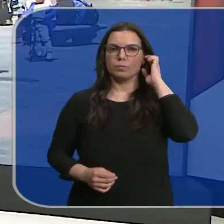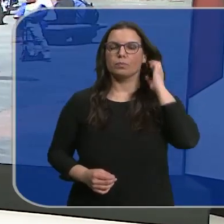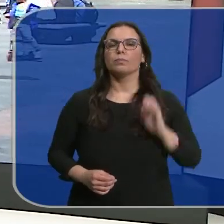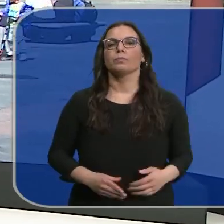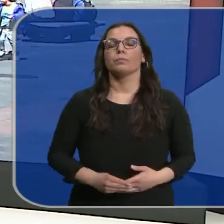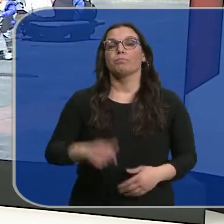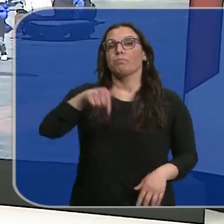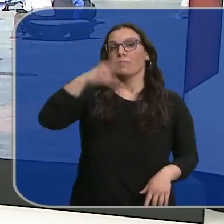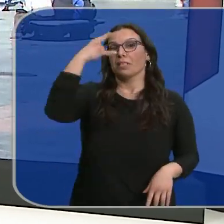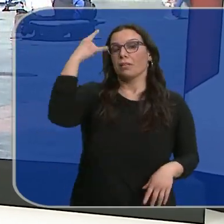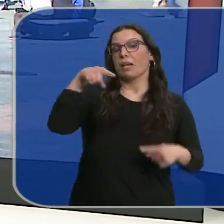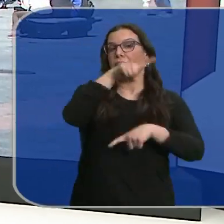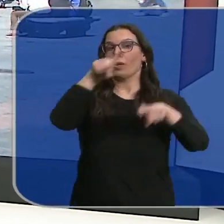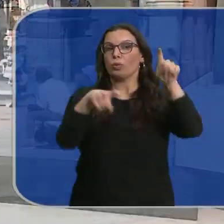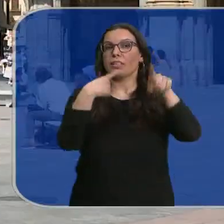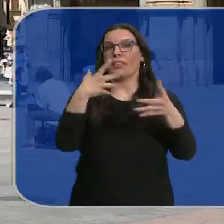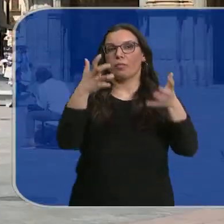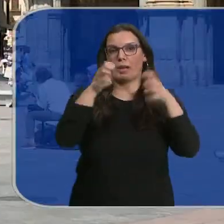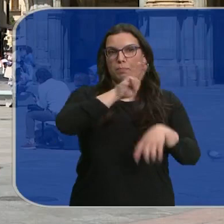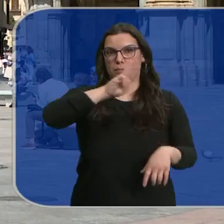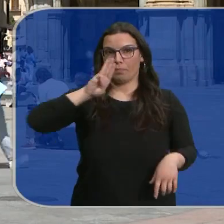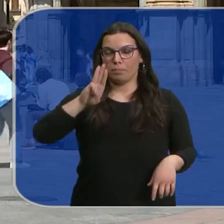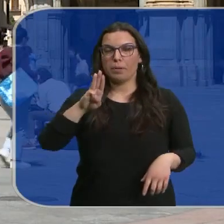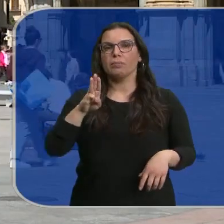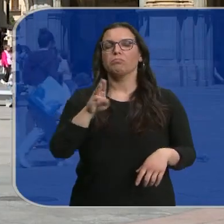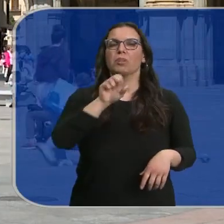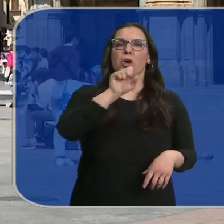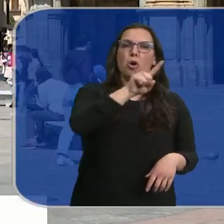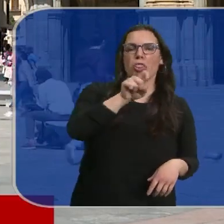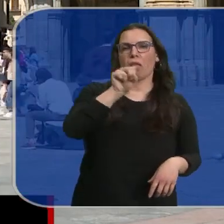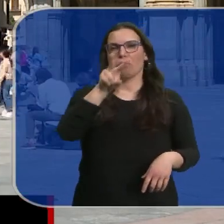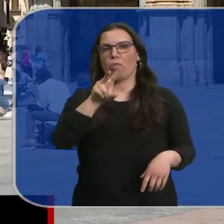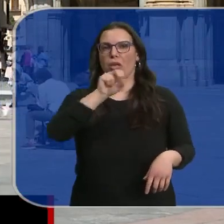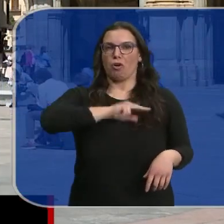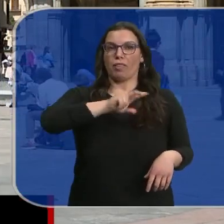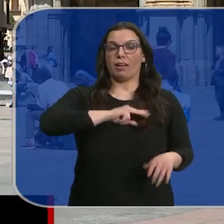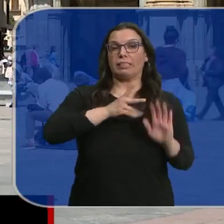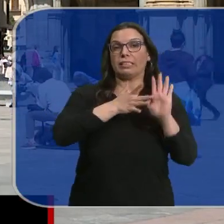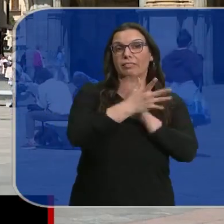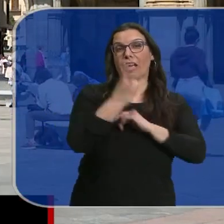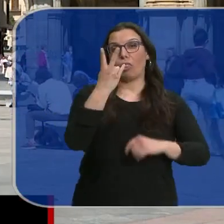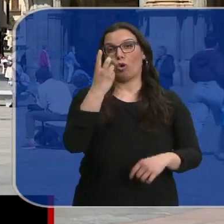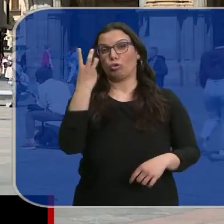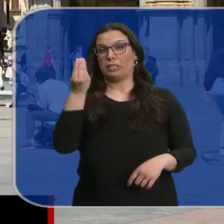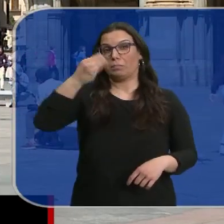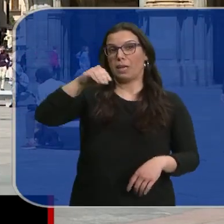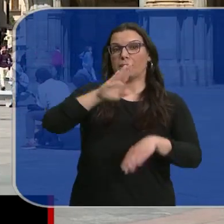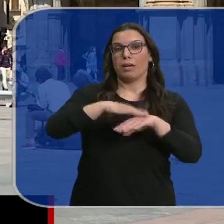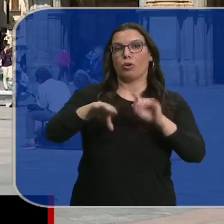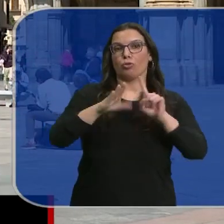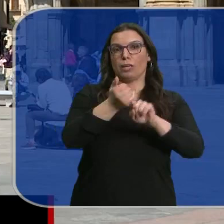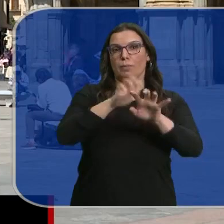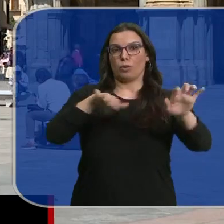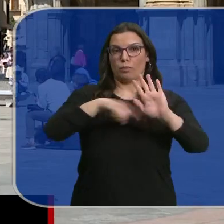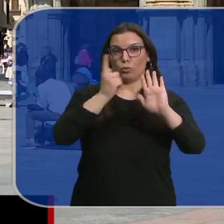En Salamanca el barómetro entrega la victoria al Partido Popular con entre 11 y 12 concejales. Por lo tanto necesitaría dos o tres más para alcanzar la